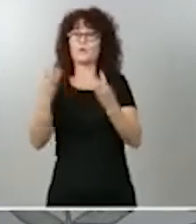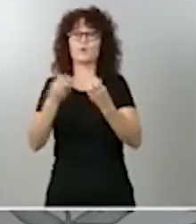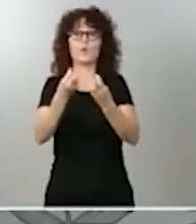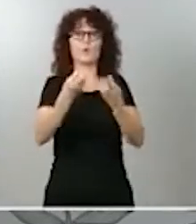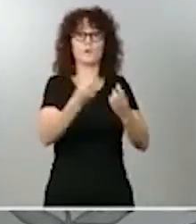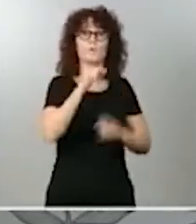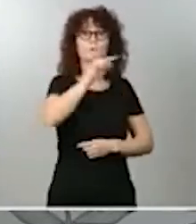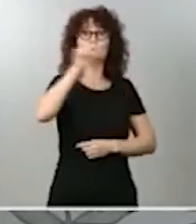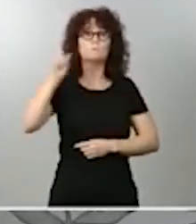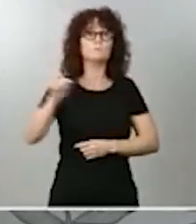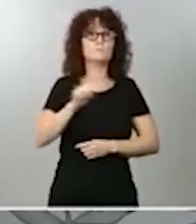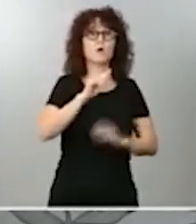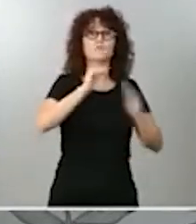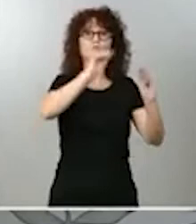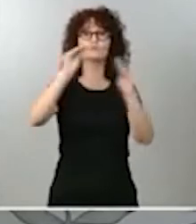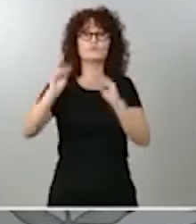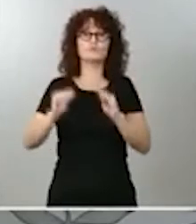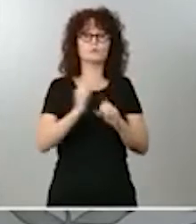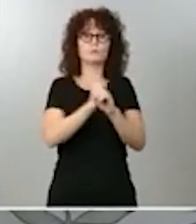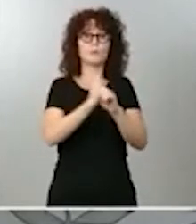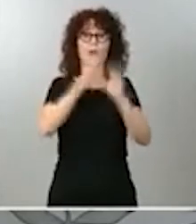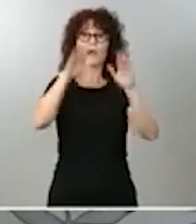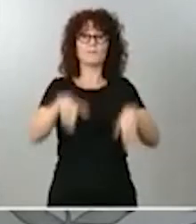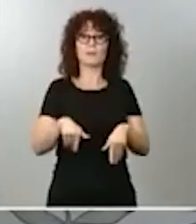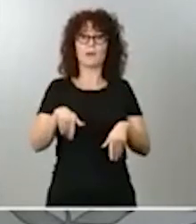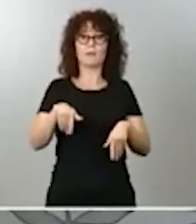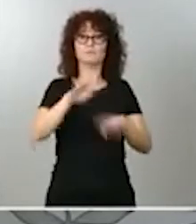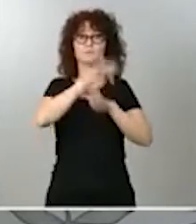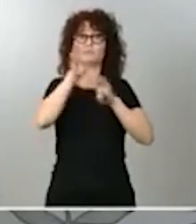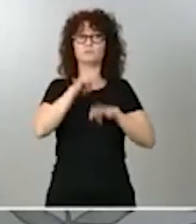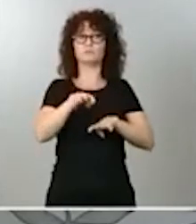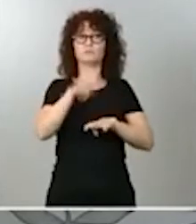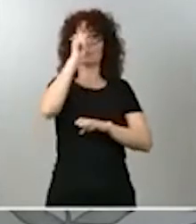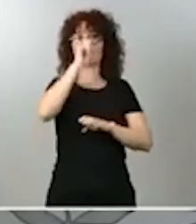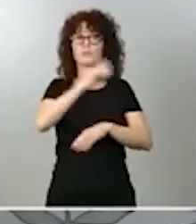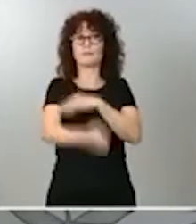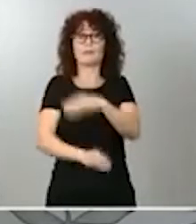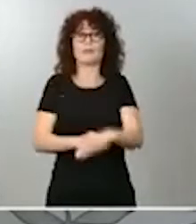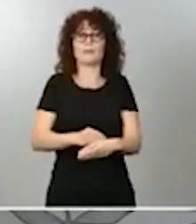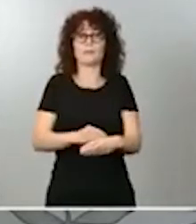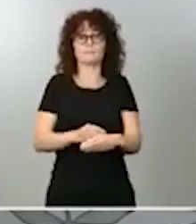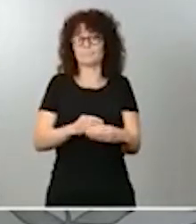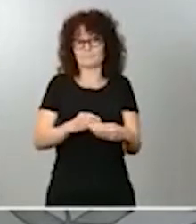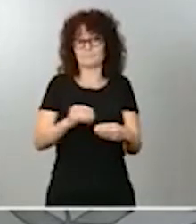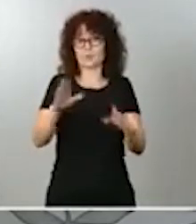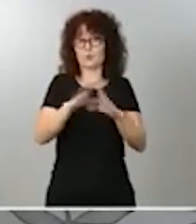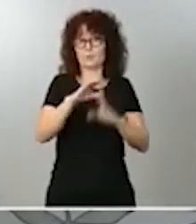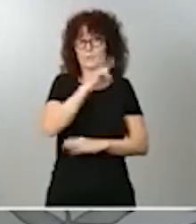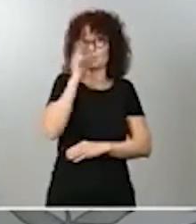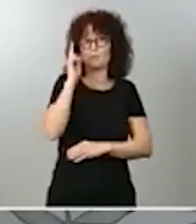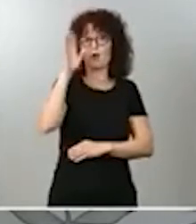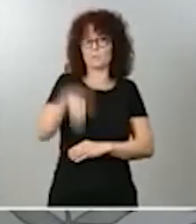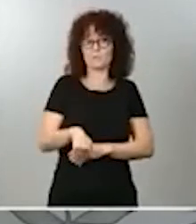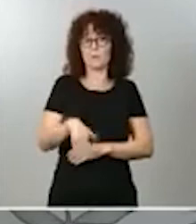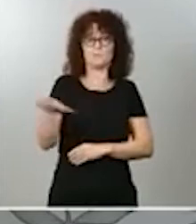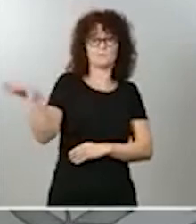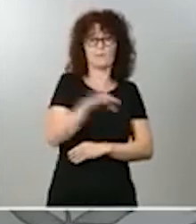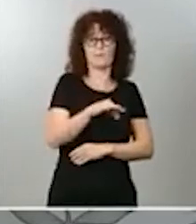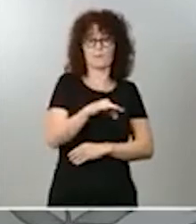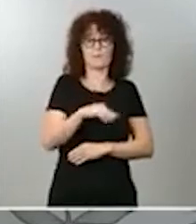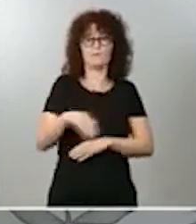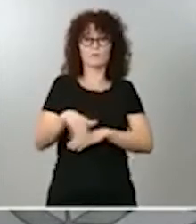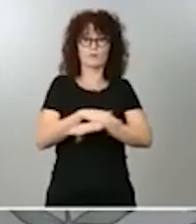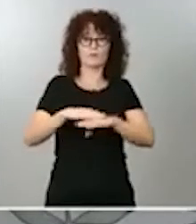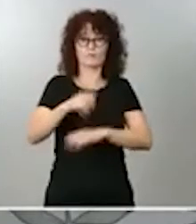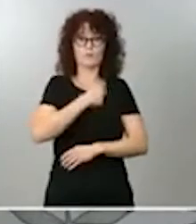la que lo dejó en el aire, fue la Comunidad de Madrid y, por tanto, es el Gobierno de España, a través del decreto de alarma, cuando